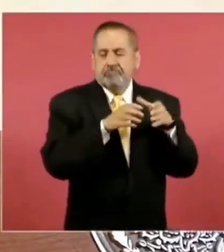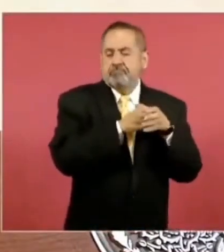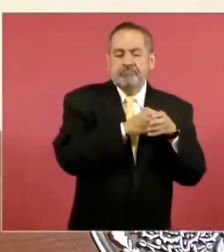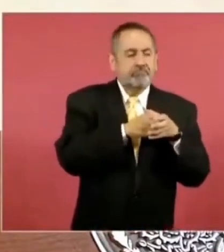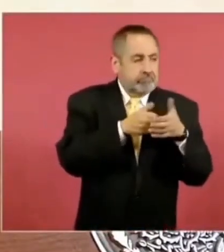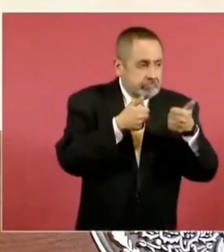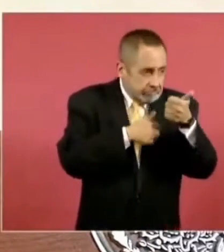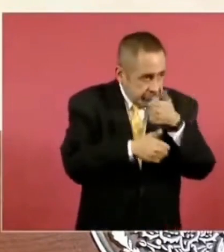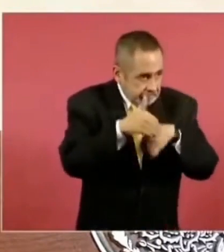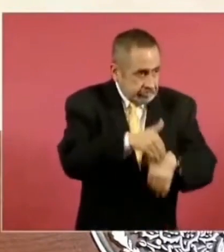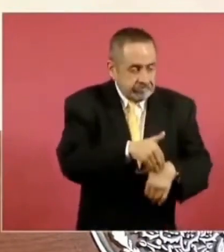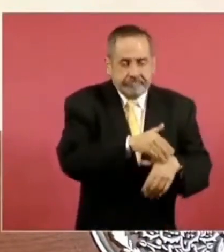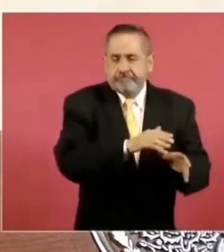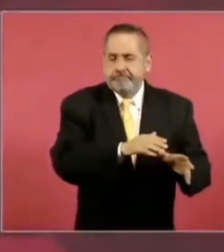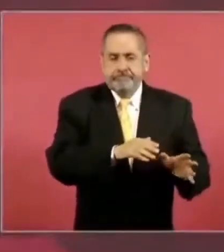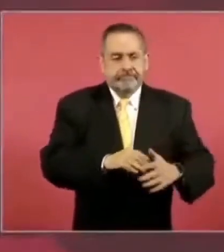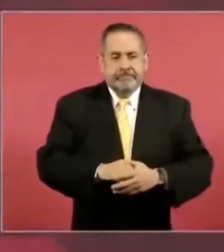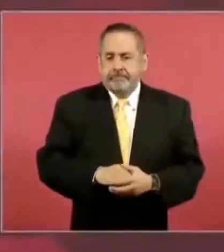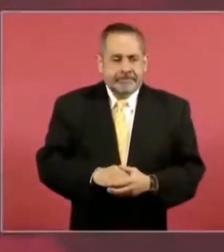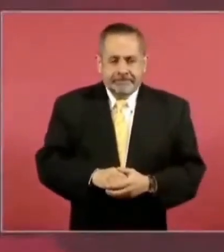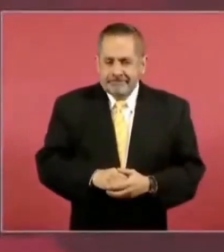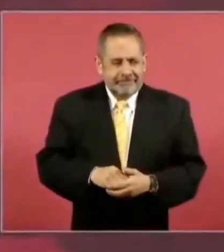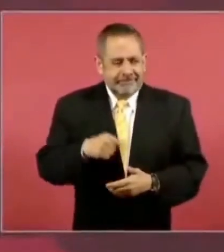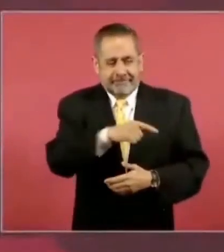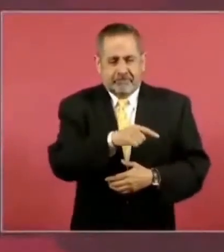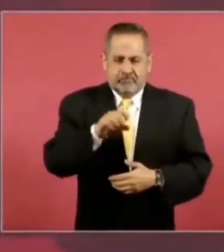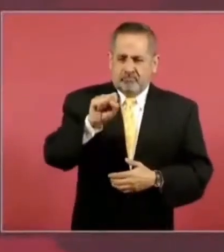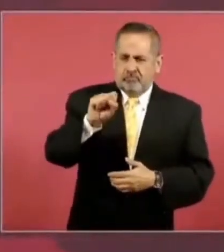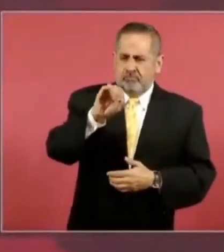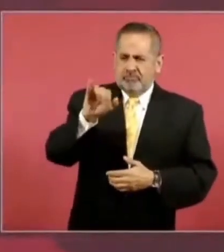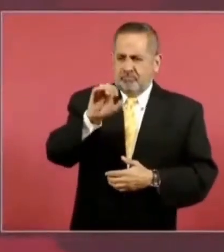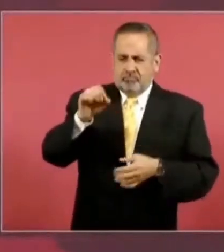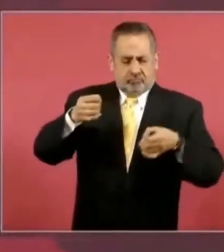Entonces, no es Suprema Corte de Justicia.